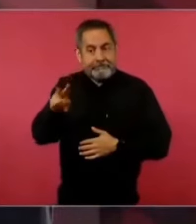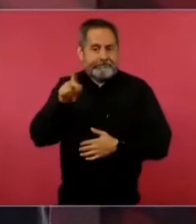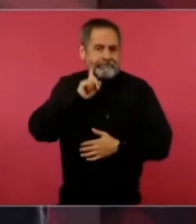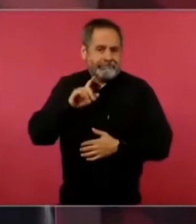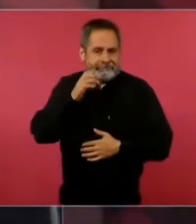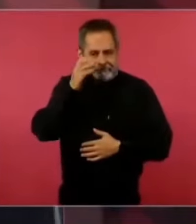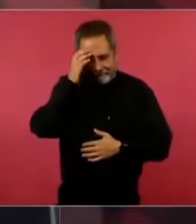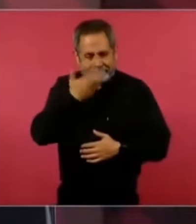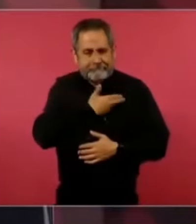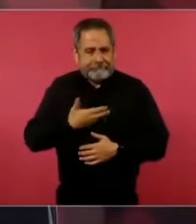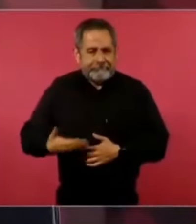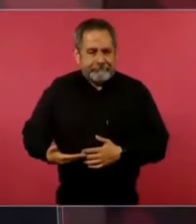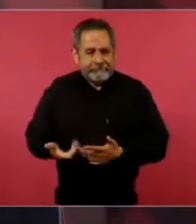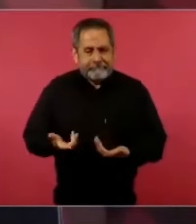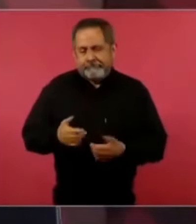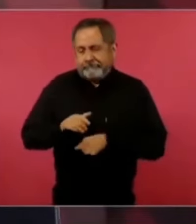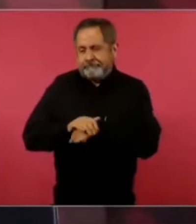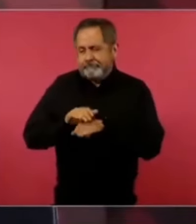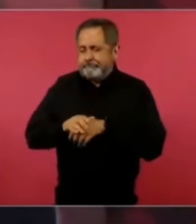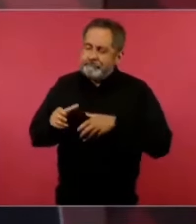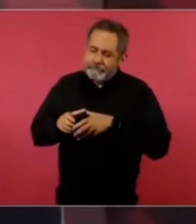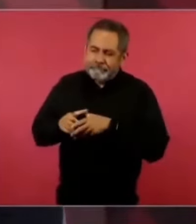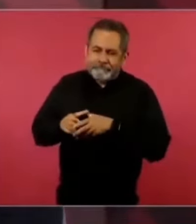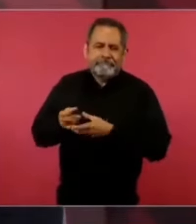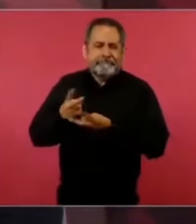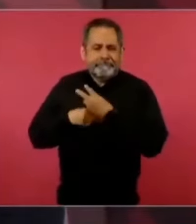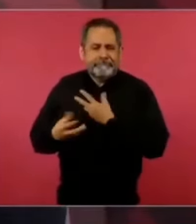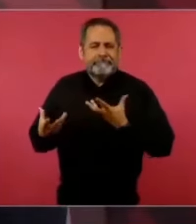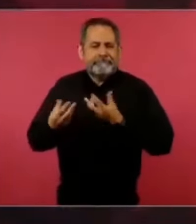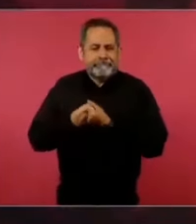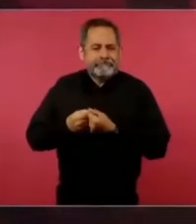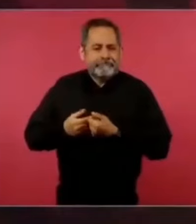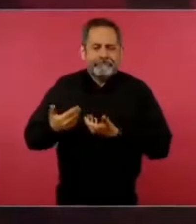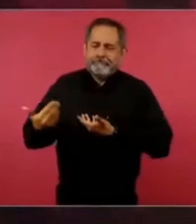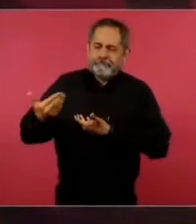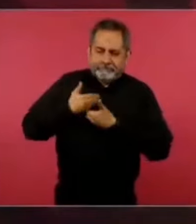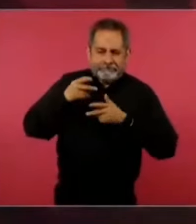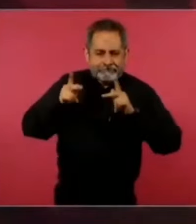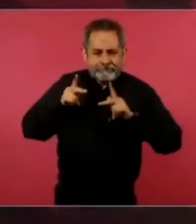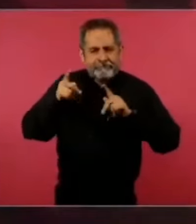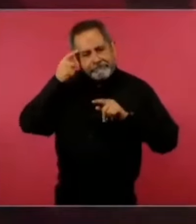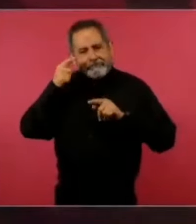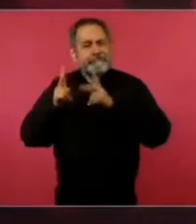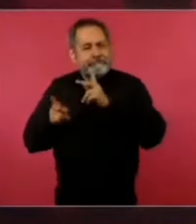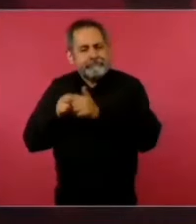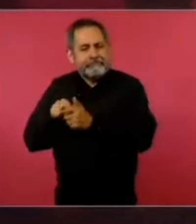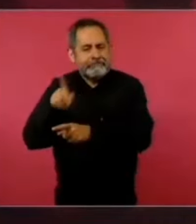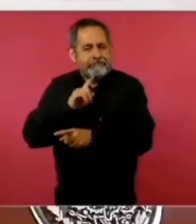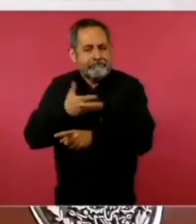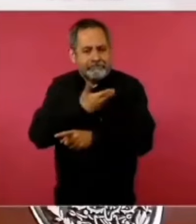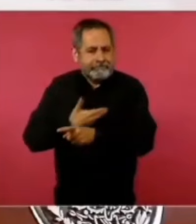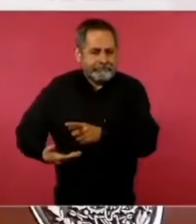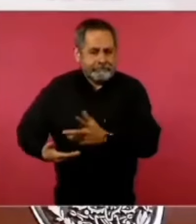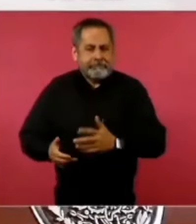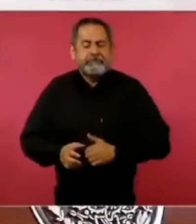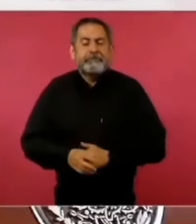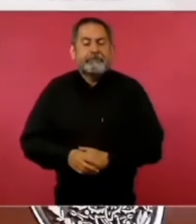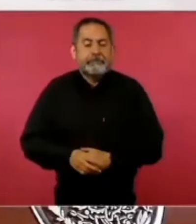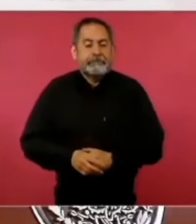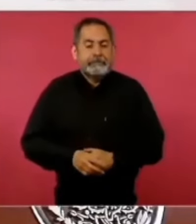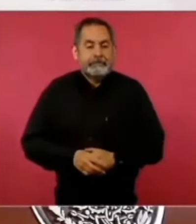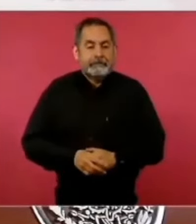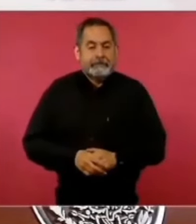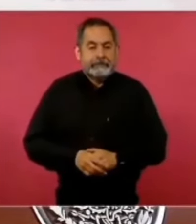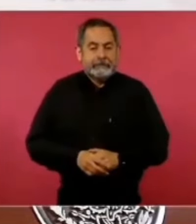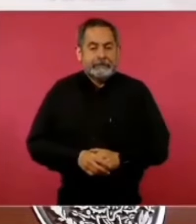son amigos, van a pasar a saludarme a mí, pero está